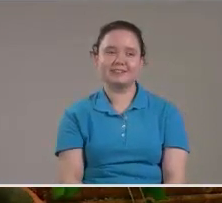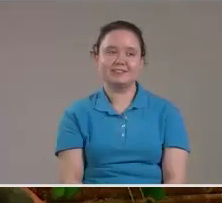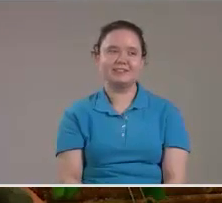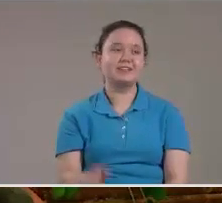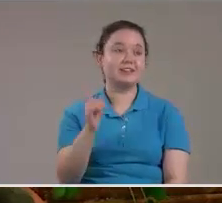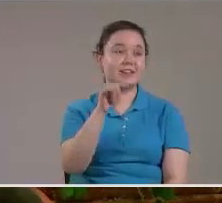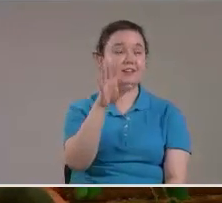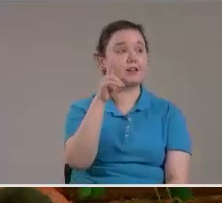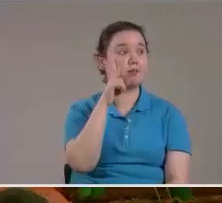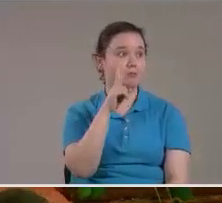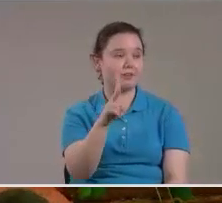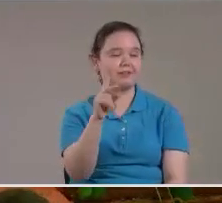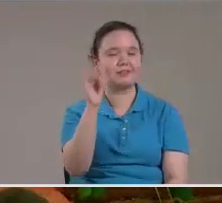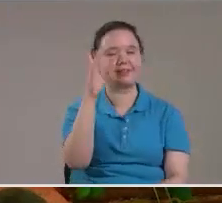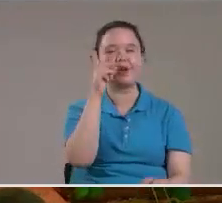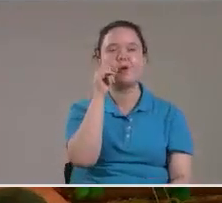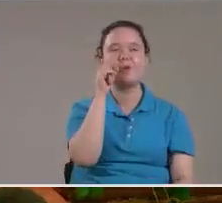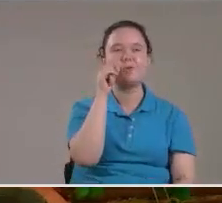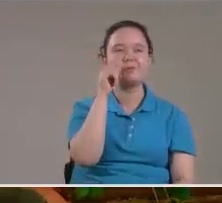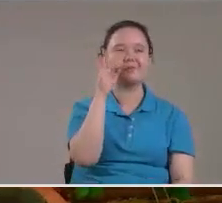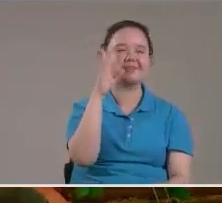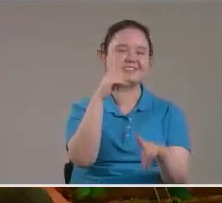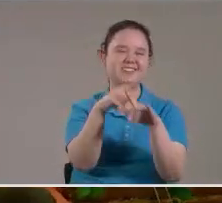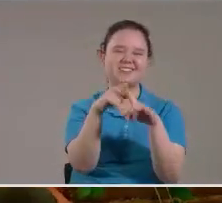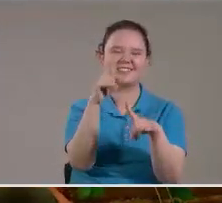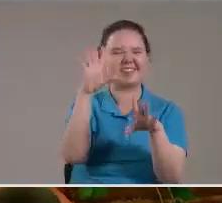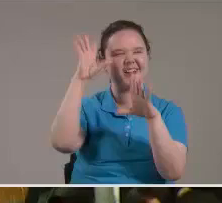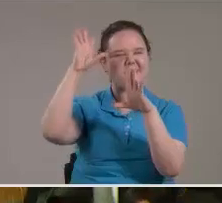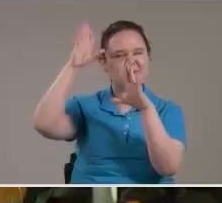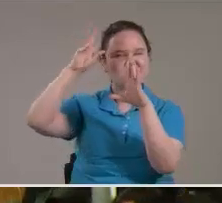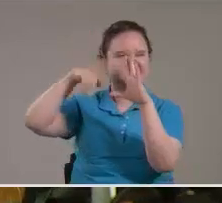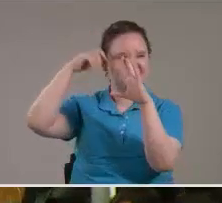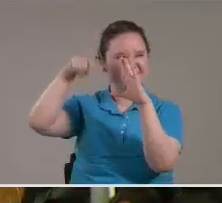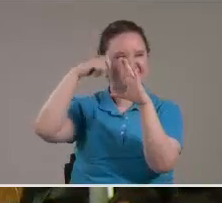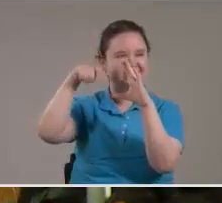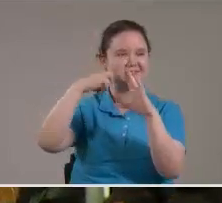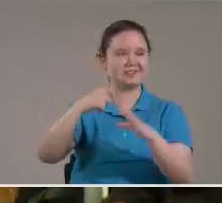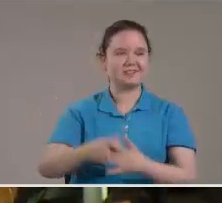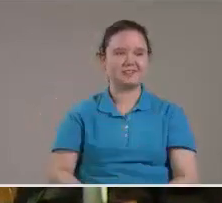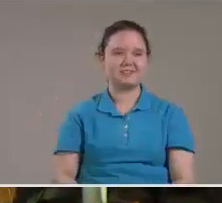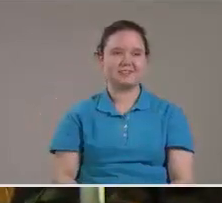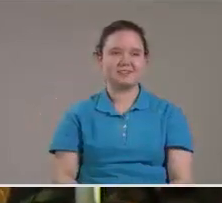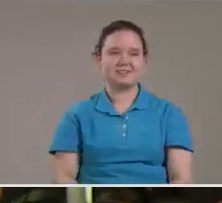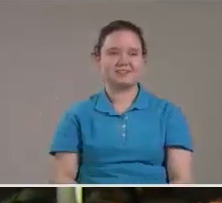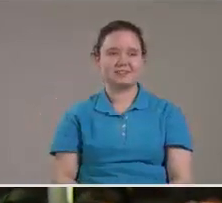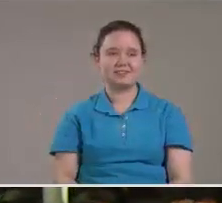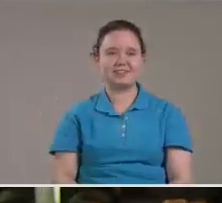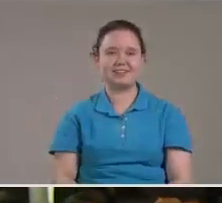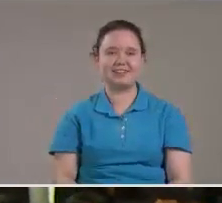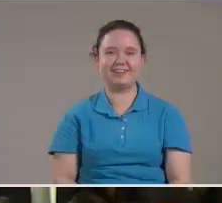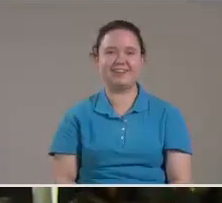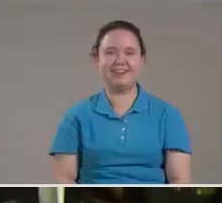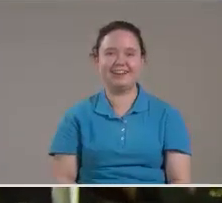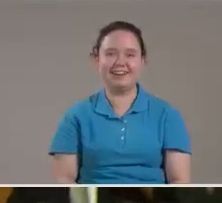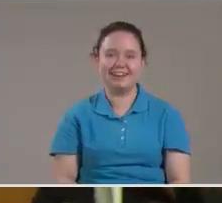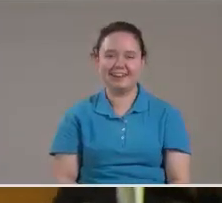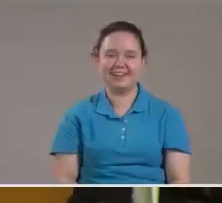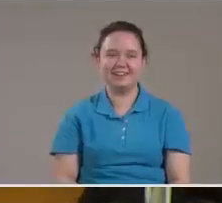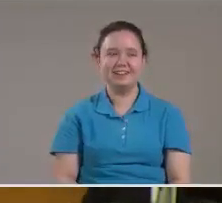Y ahí están Viendo a los hombres X Un cuate Que le salen Unas uñas Así que no se las corta Ningún corta uñas Hermano